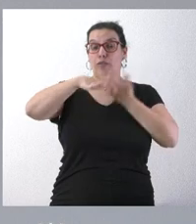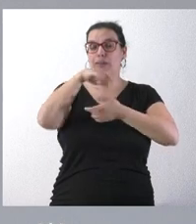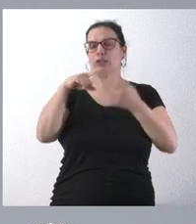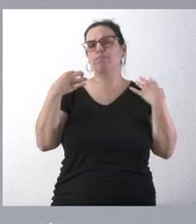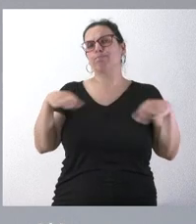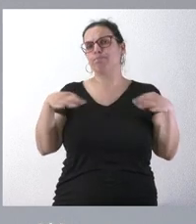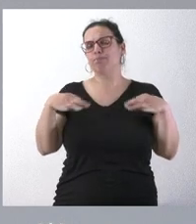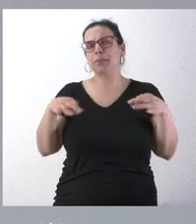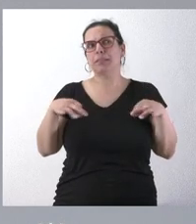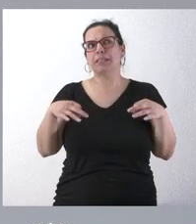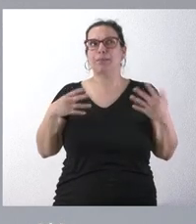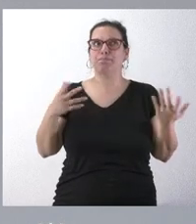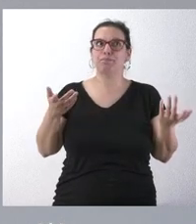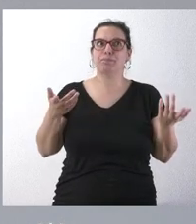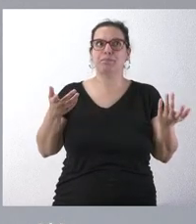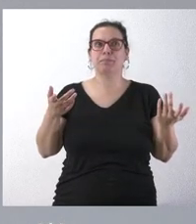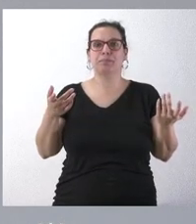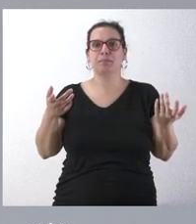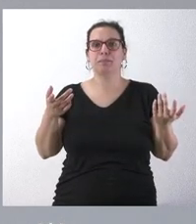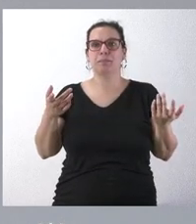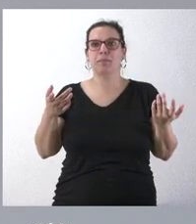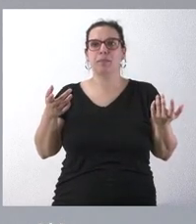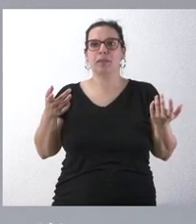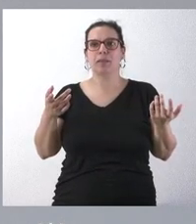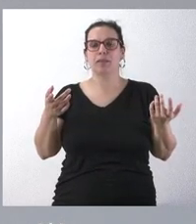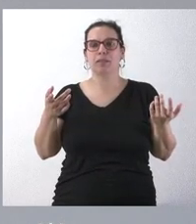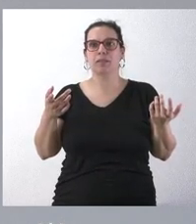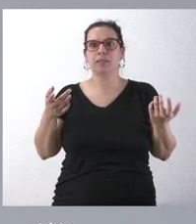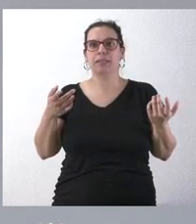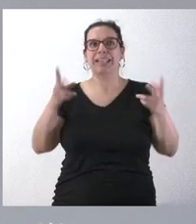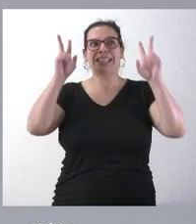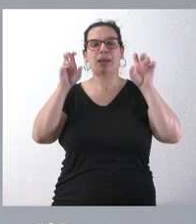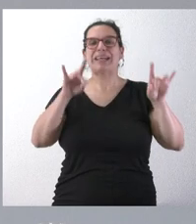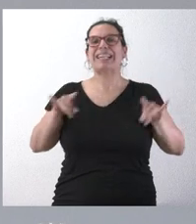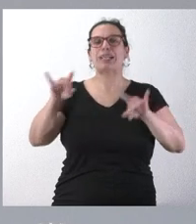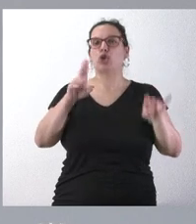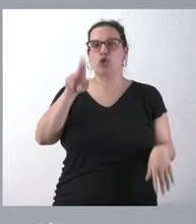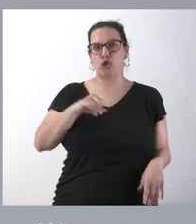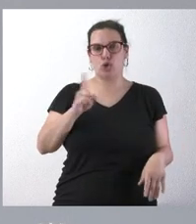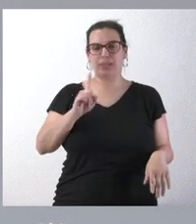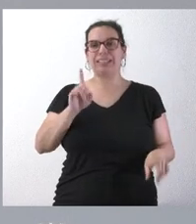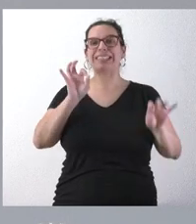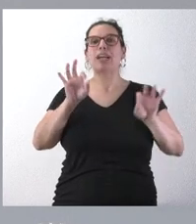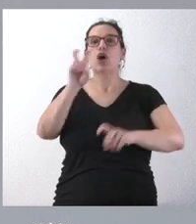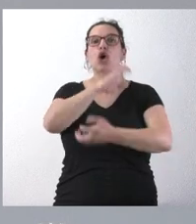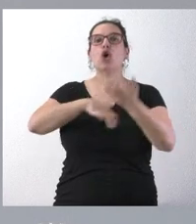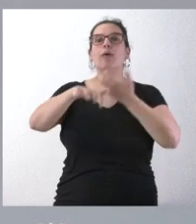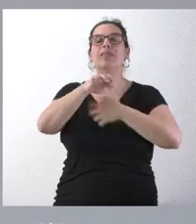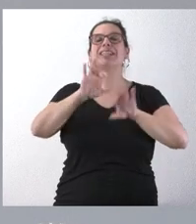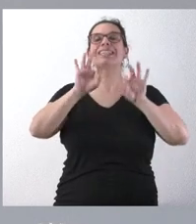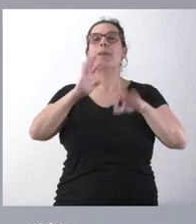no son, como ha comentado, territoriales. Son conflictos de propiedad.